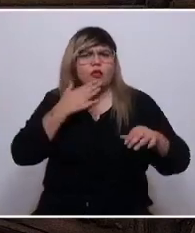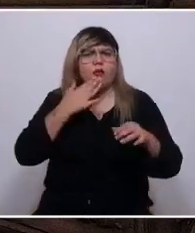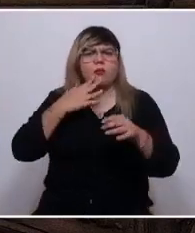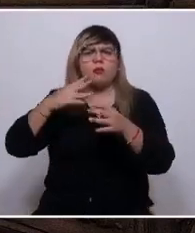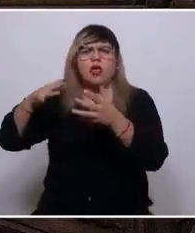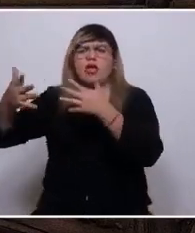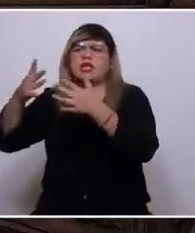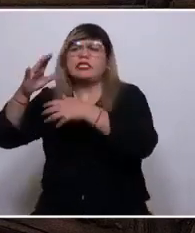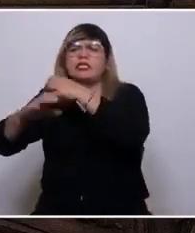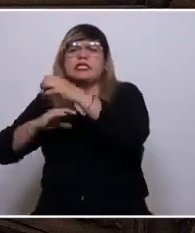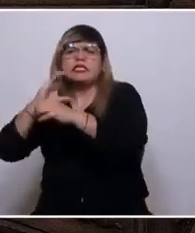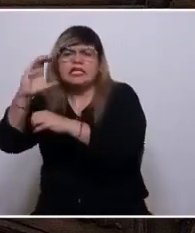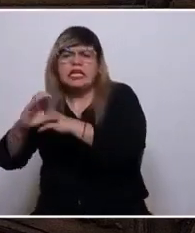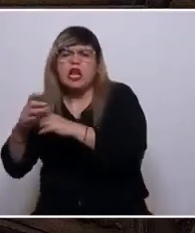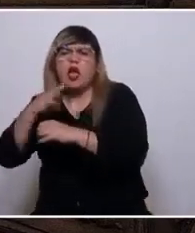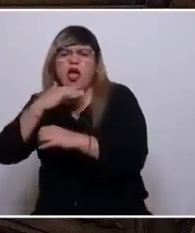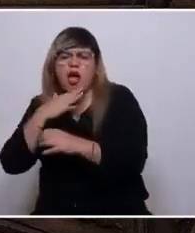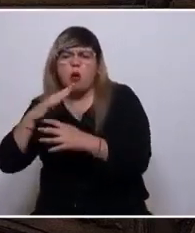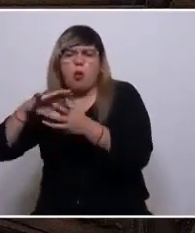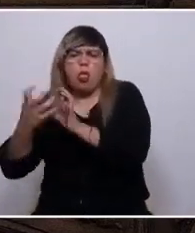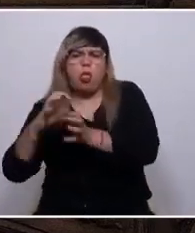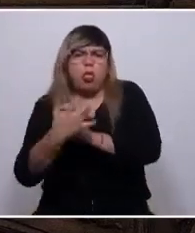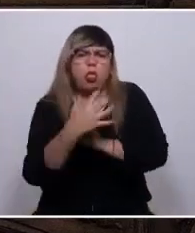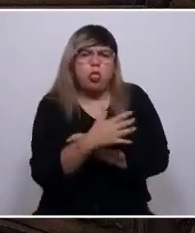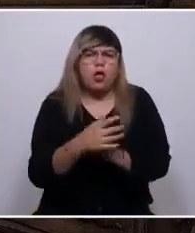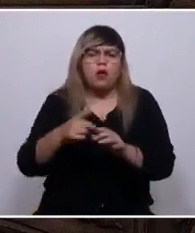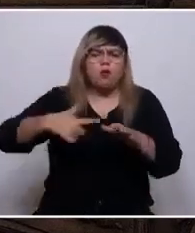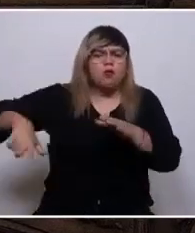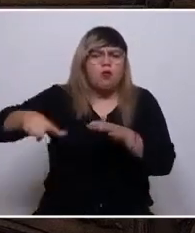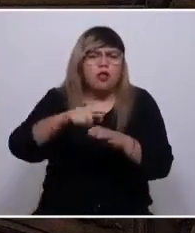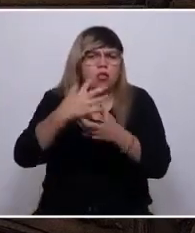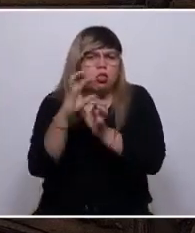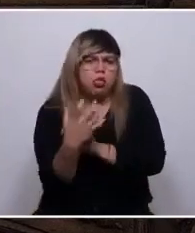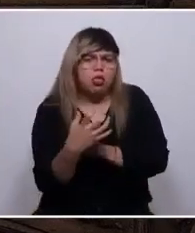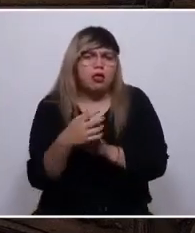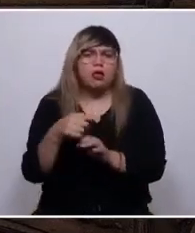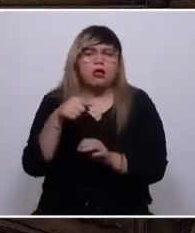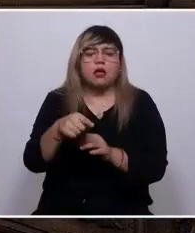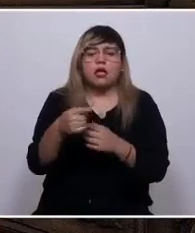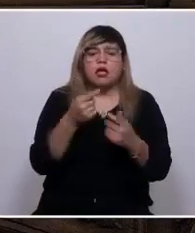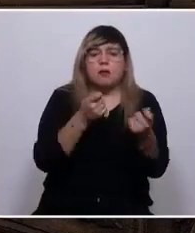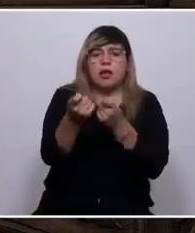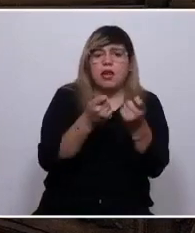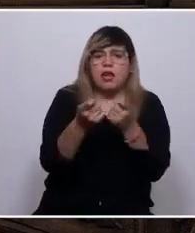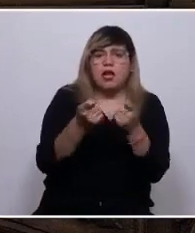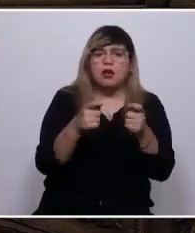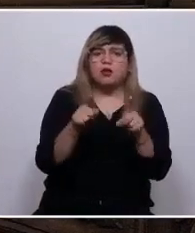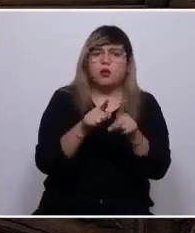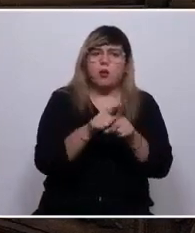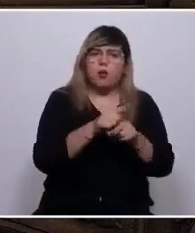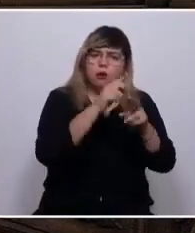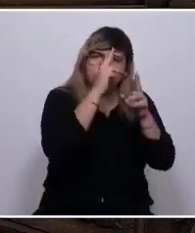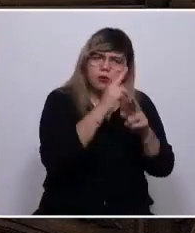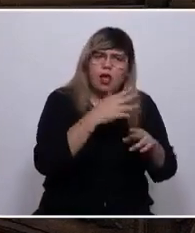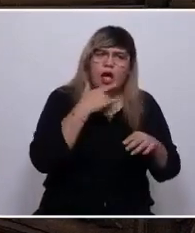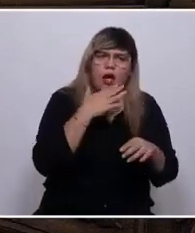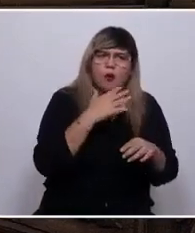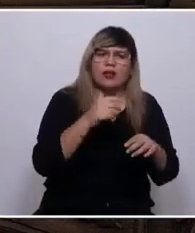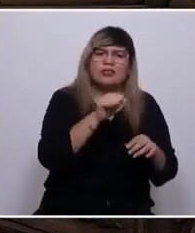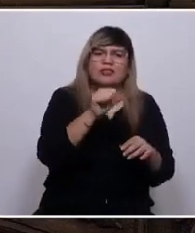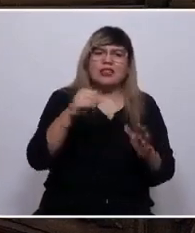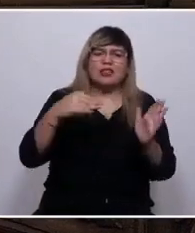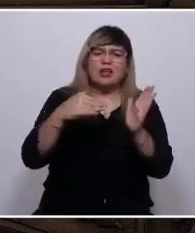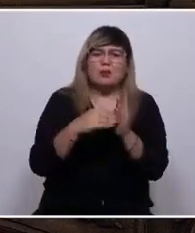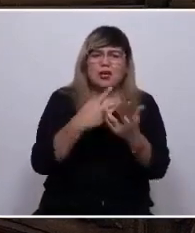ciclos del agua y el colapso de ríos y afluentes? ¿En qué momento escogimos este modelo de agronegocio que envenena la tierra y las aguas con más de 60.000 toneladas